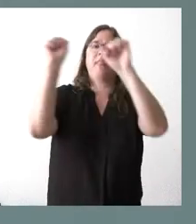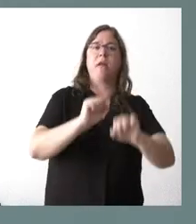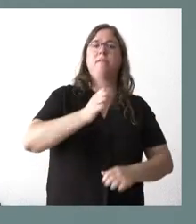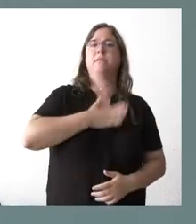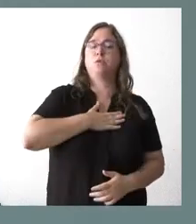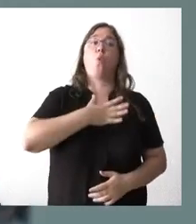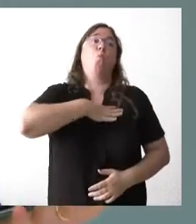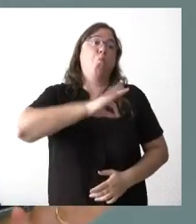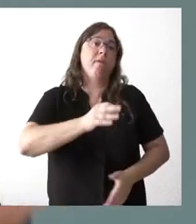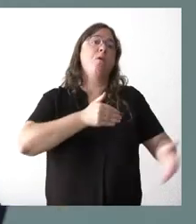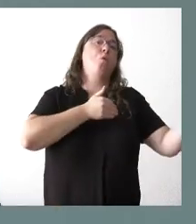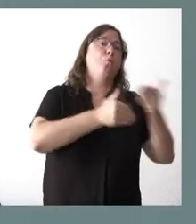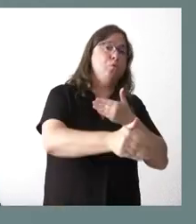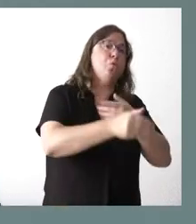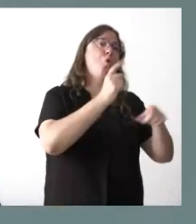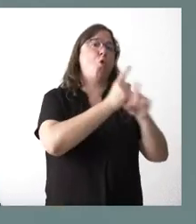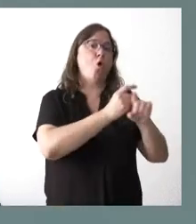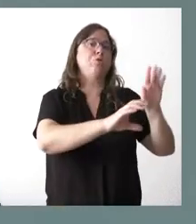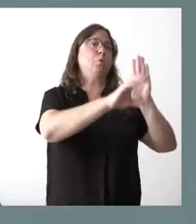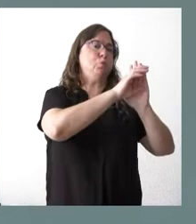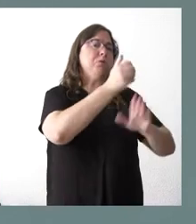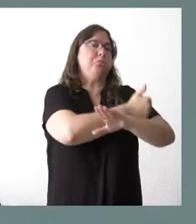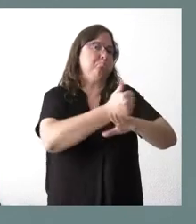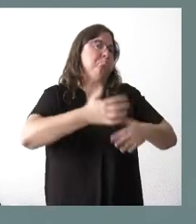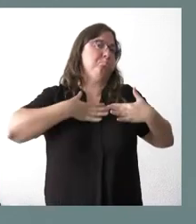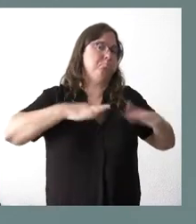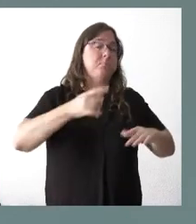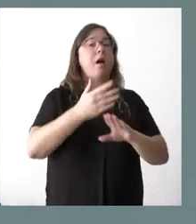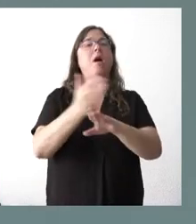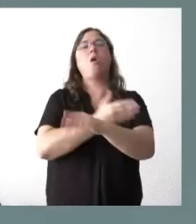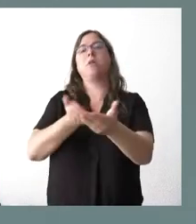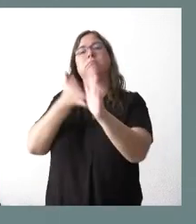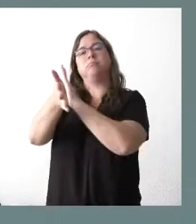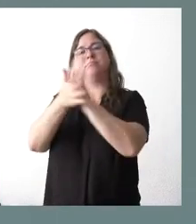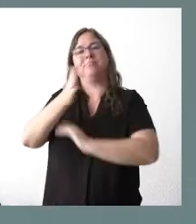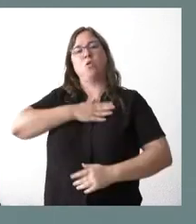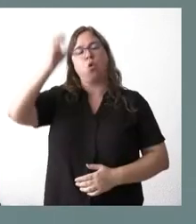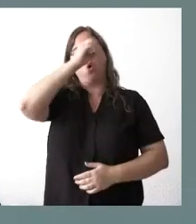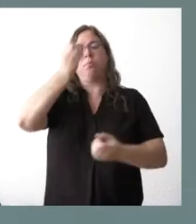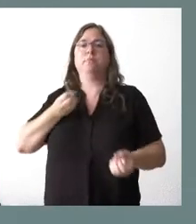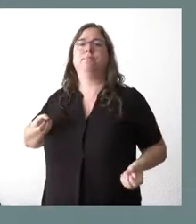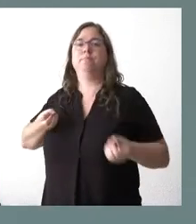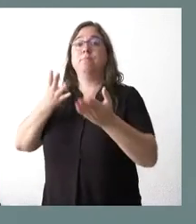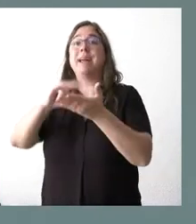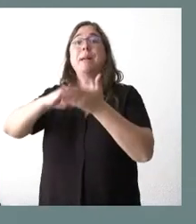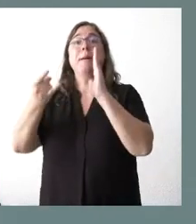pudiera corresponder en relación con el decreto ley, lo que hacemos ahora es anticipar nuestra posición antes de que se apruebe un nuevo plan de contingencia,